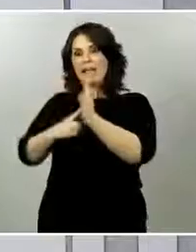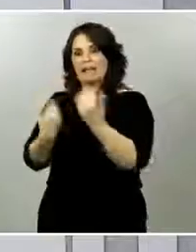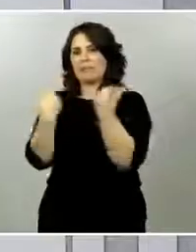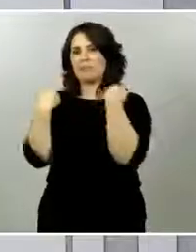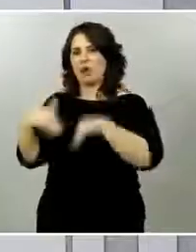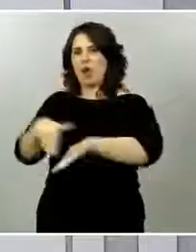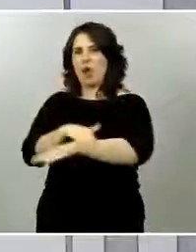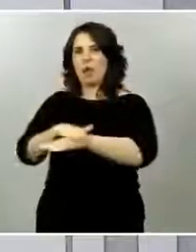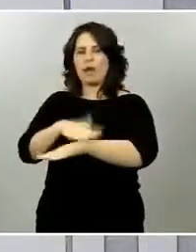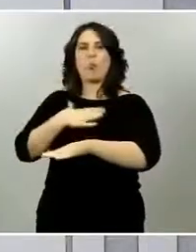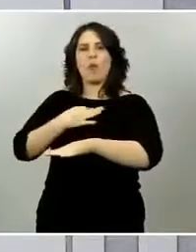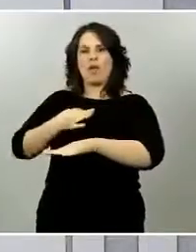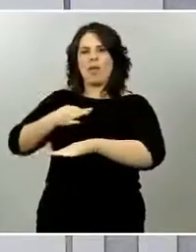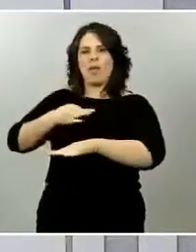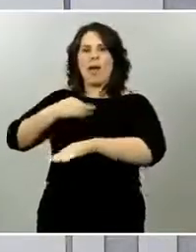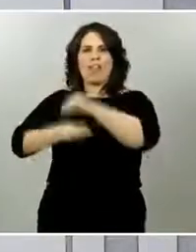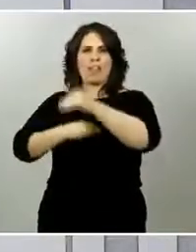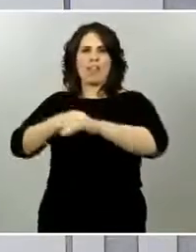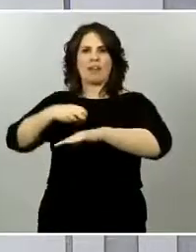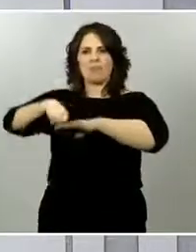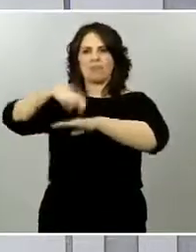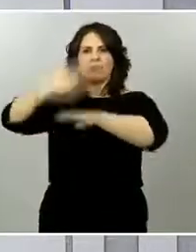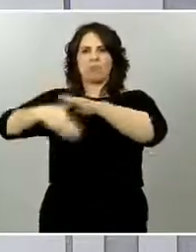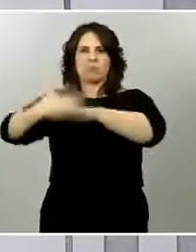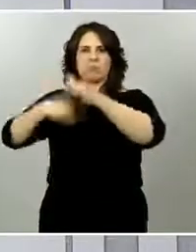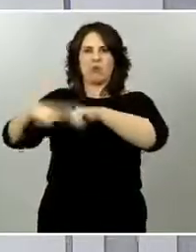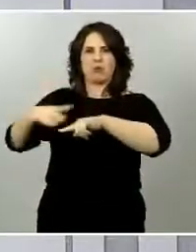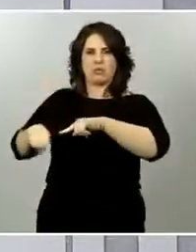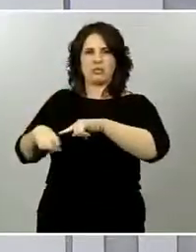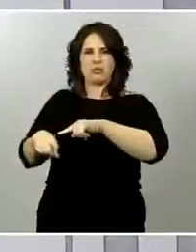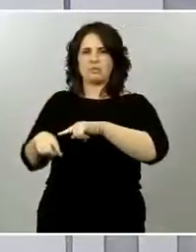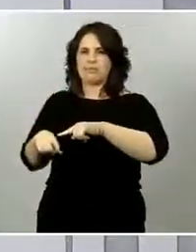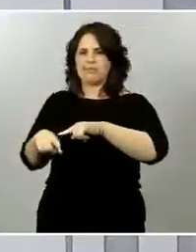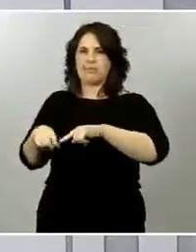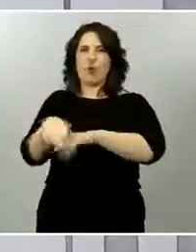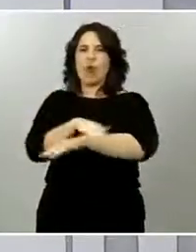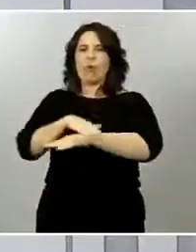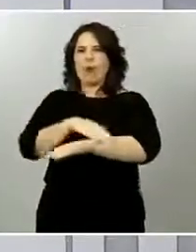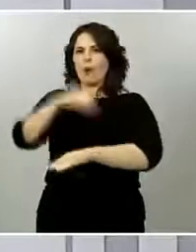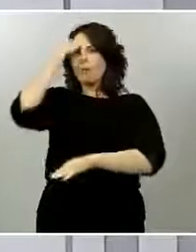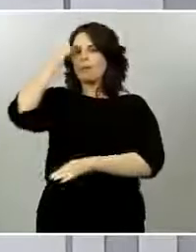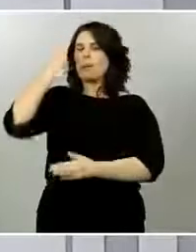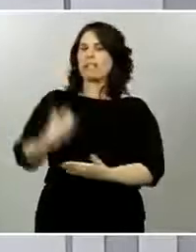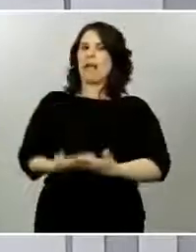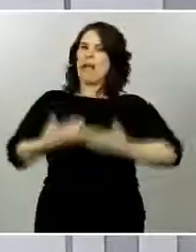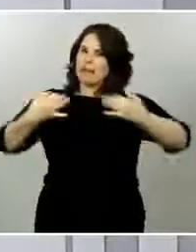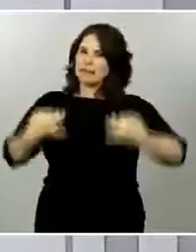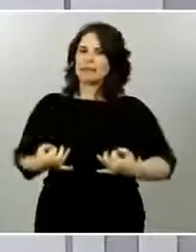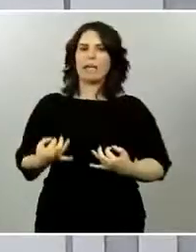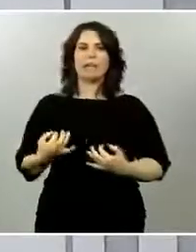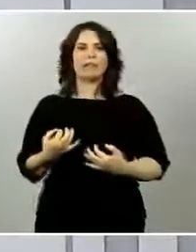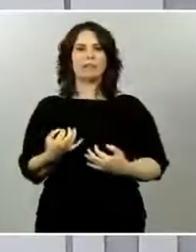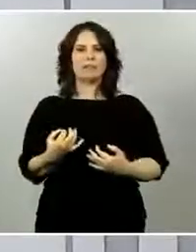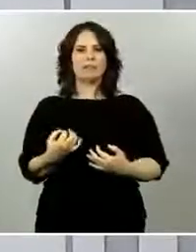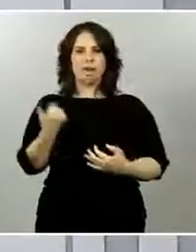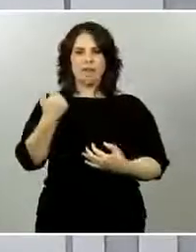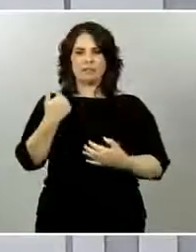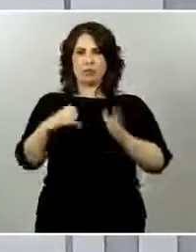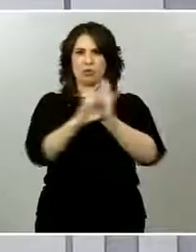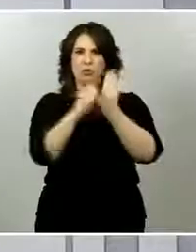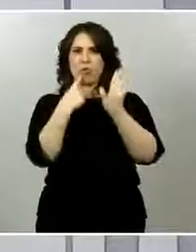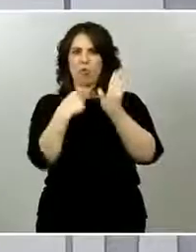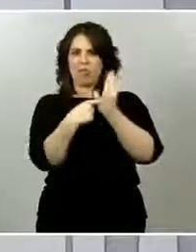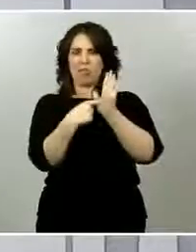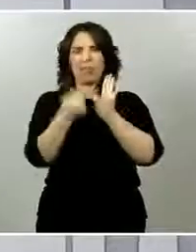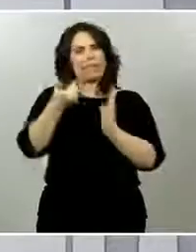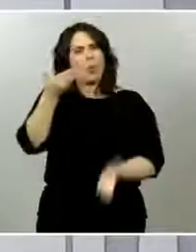modificaciones que eso se produjera, porque, al final, en desarrollo de la ley sería un Gobierno, no un Congreso, el que restringiría esa movilidad